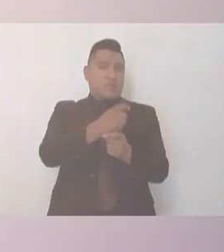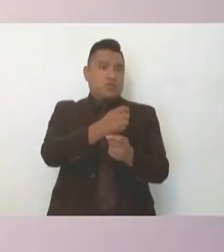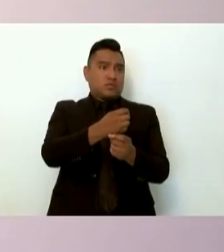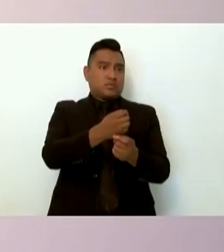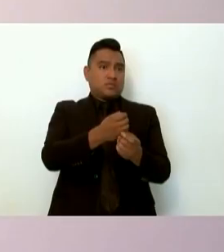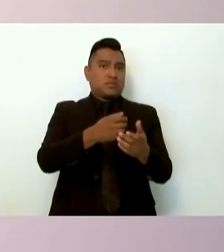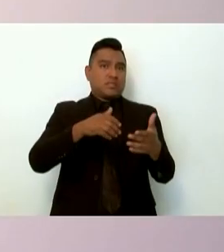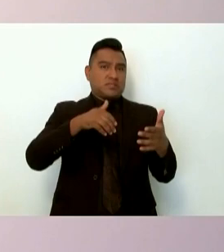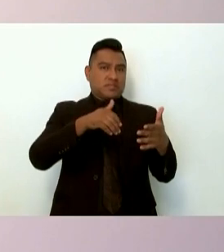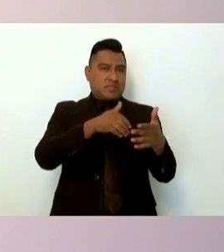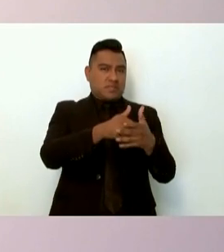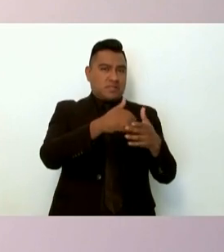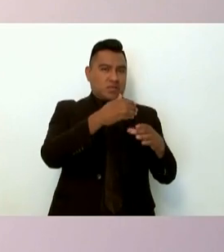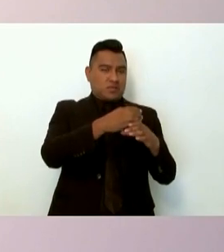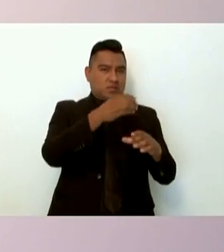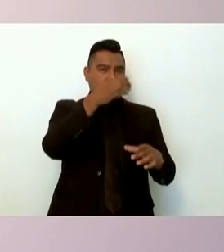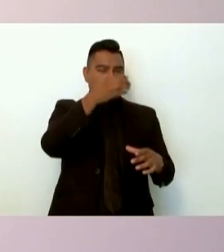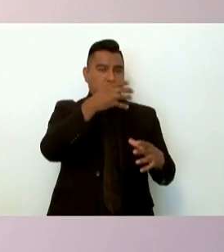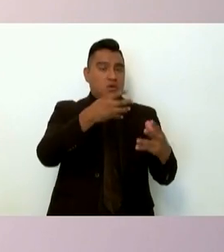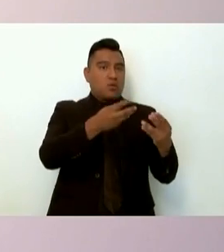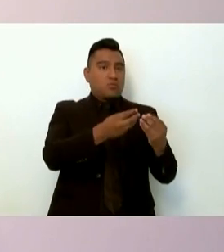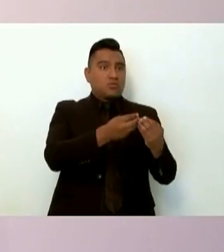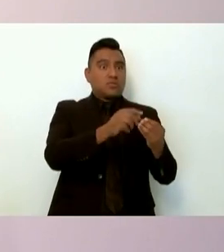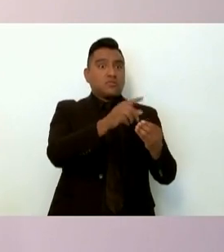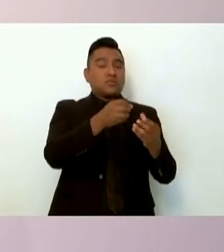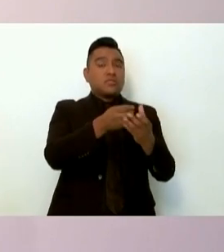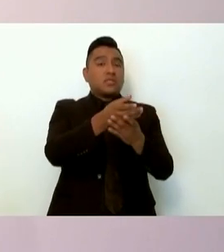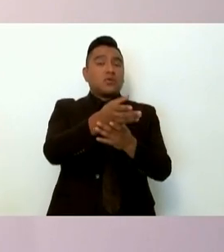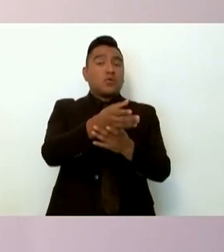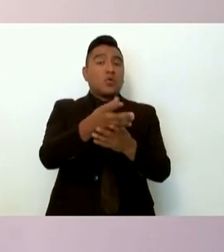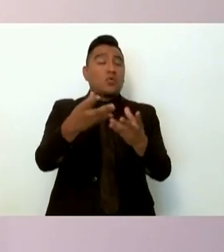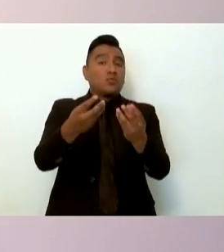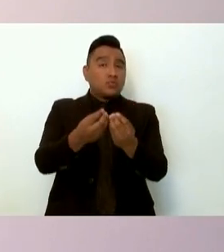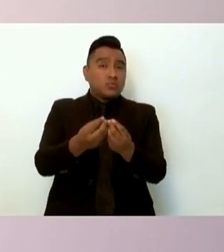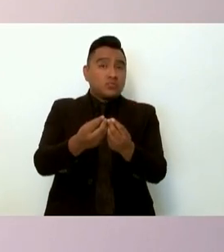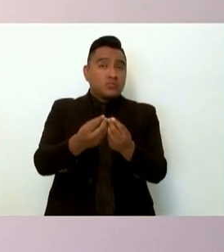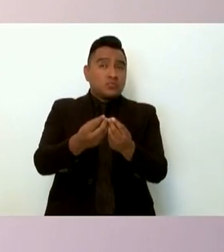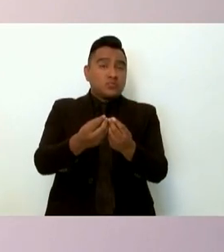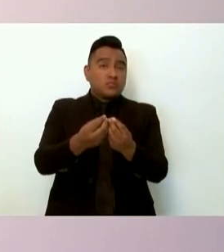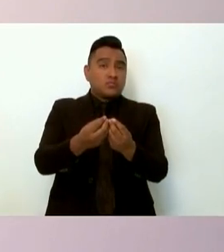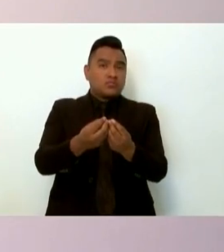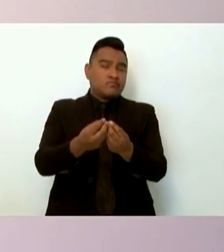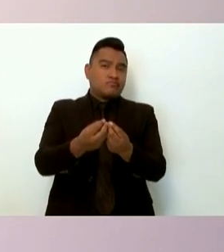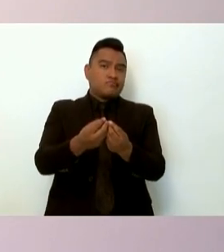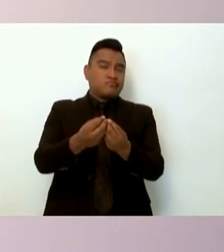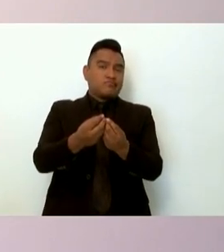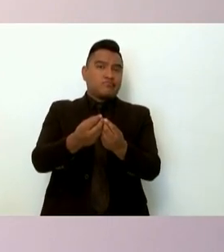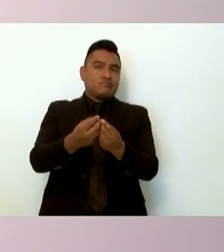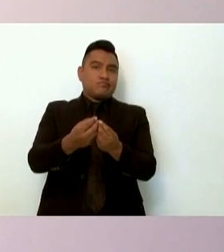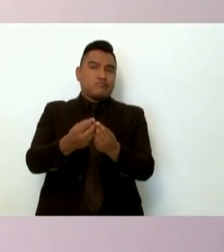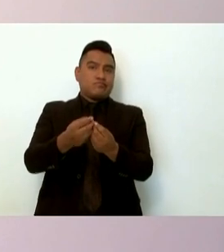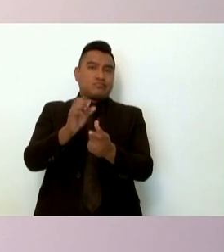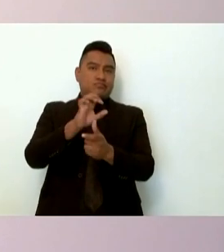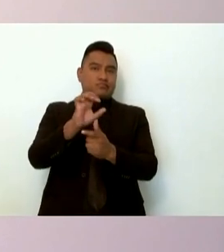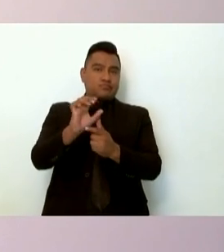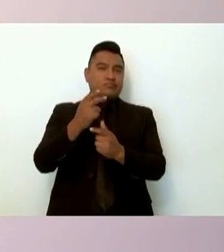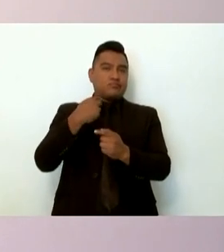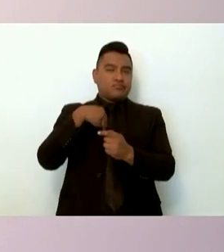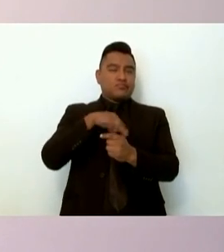de autobuses y que hemos acreditado que fueron divididos en por lo menos tres grupos